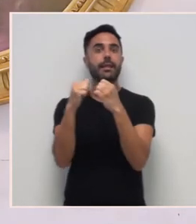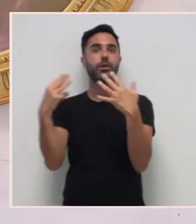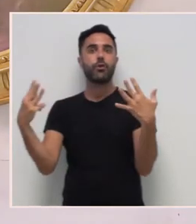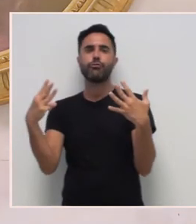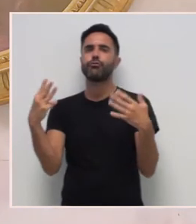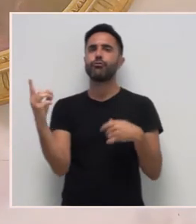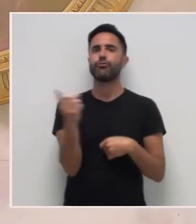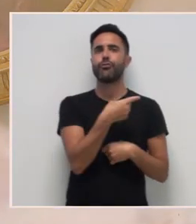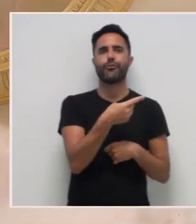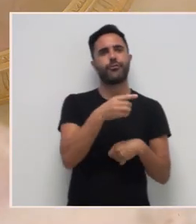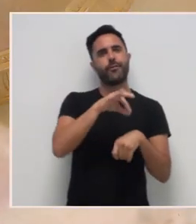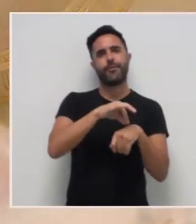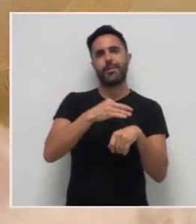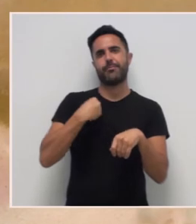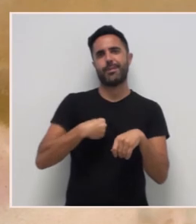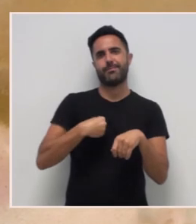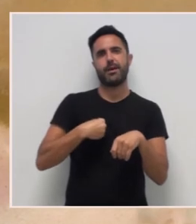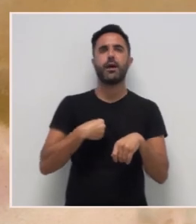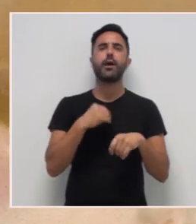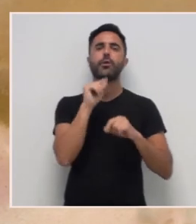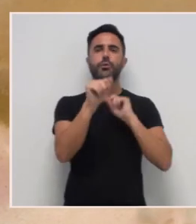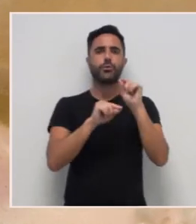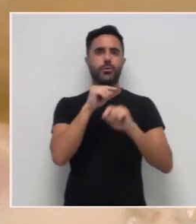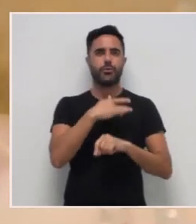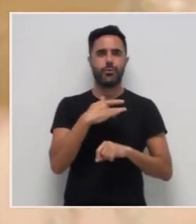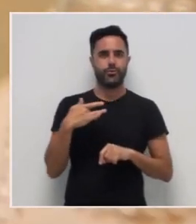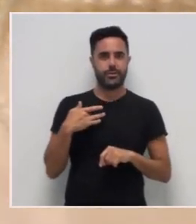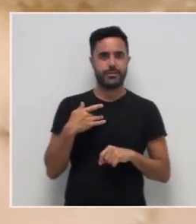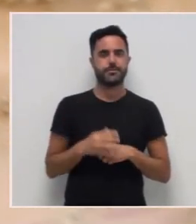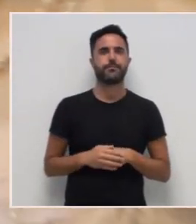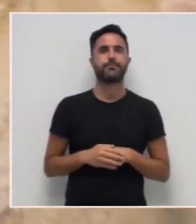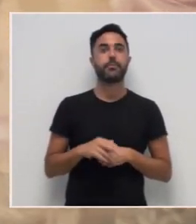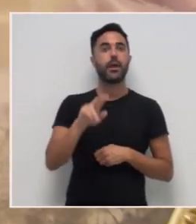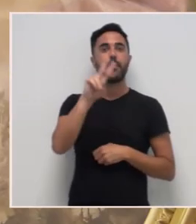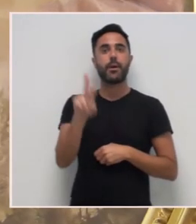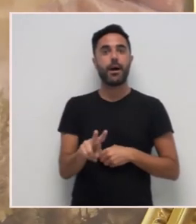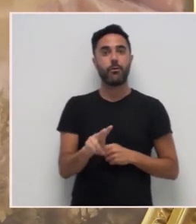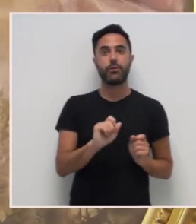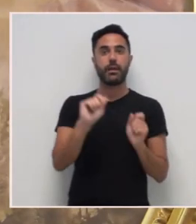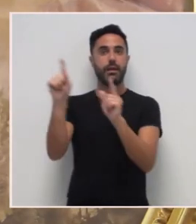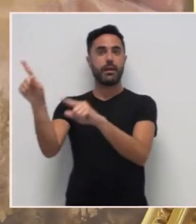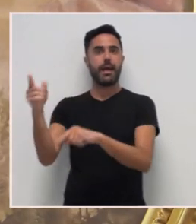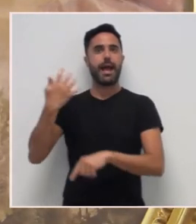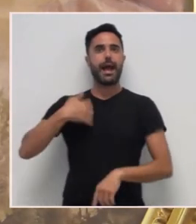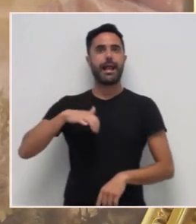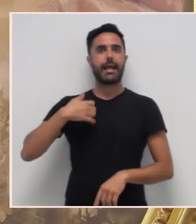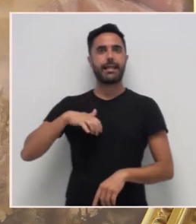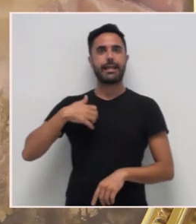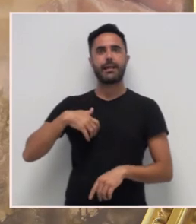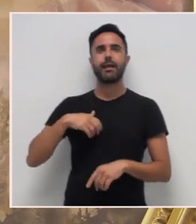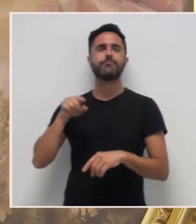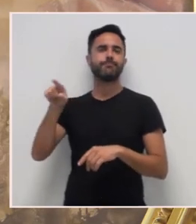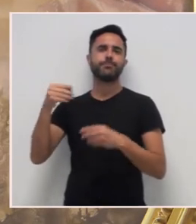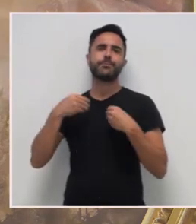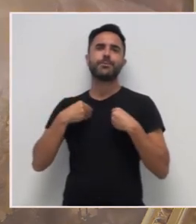enfermidade, tuberculose. Joaquín Bamonde tivo que emigrar a Arxentinas, tivo ali sete anos no Mar de Plata, e ali